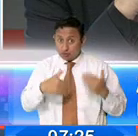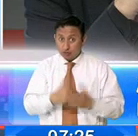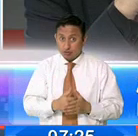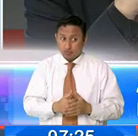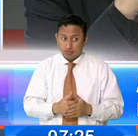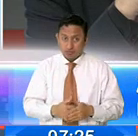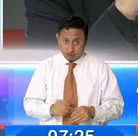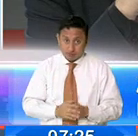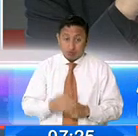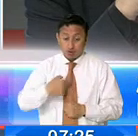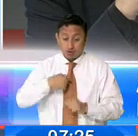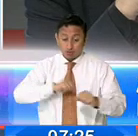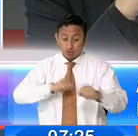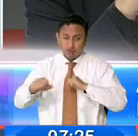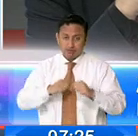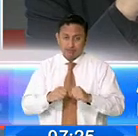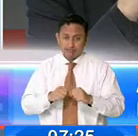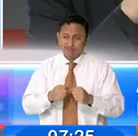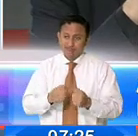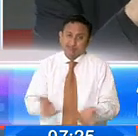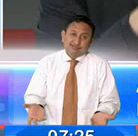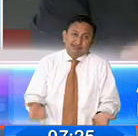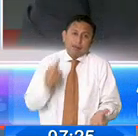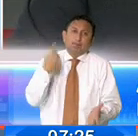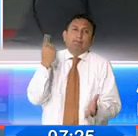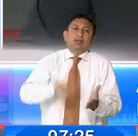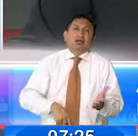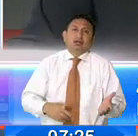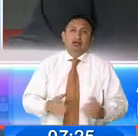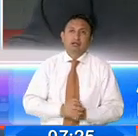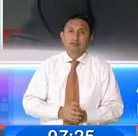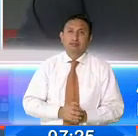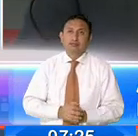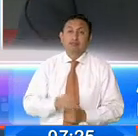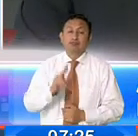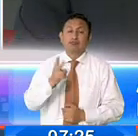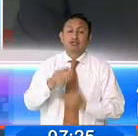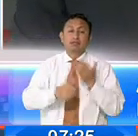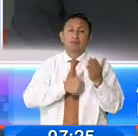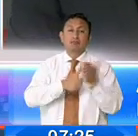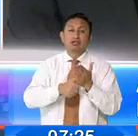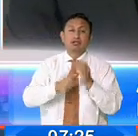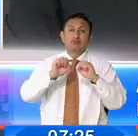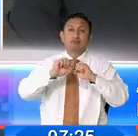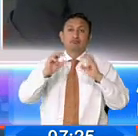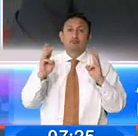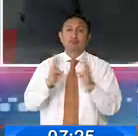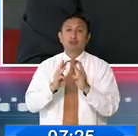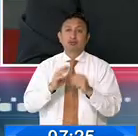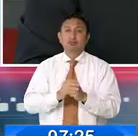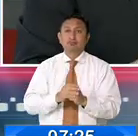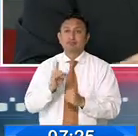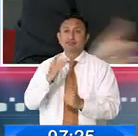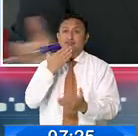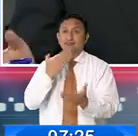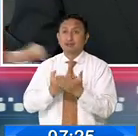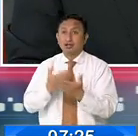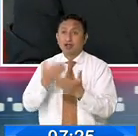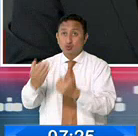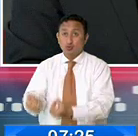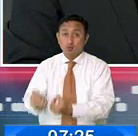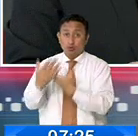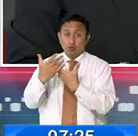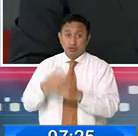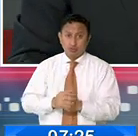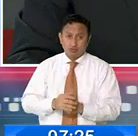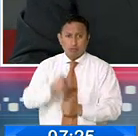cualquier esfuerzo que hagamos va a ser insuficiente. Marcelita, la viceministra de Inclusión Social, agradecerle por esta información para que